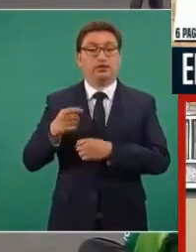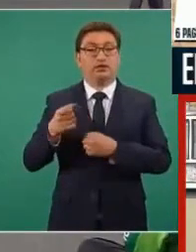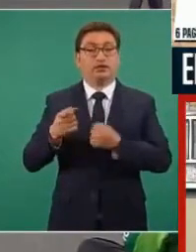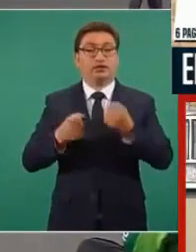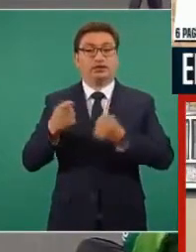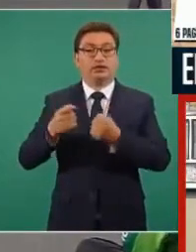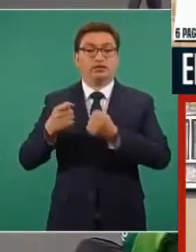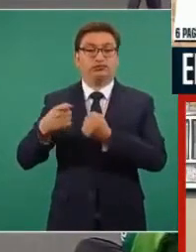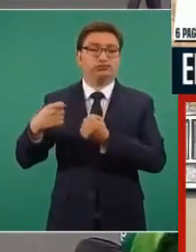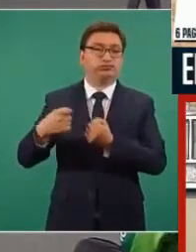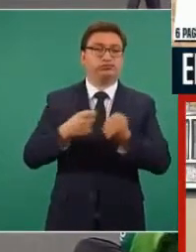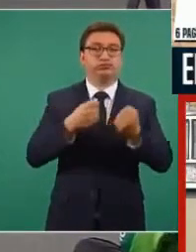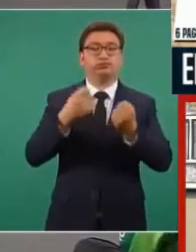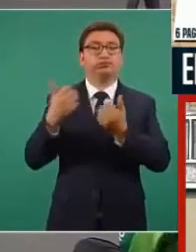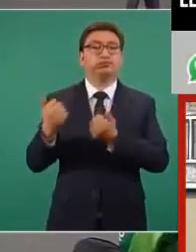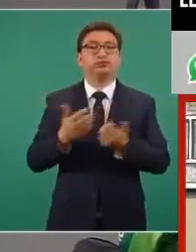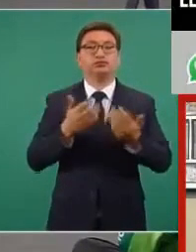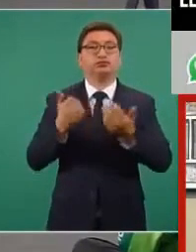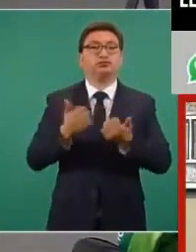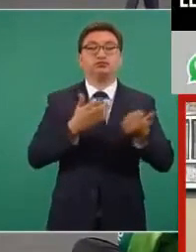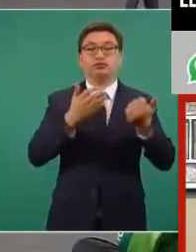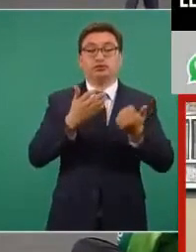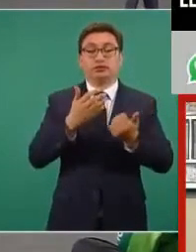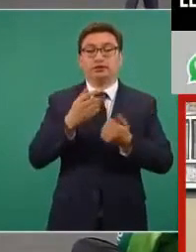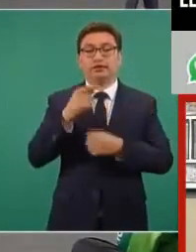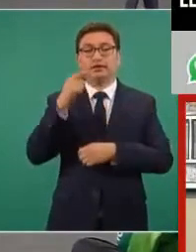autotanques por las otras aduanas.